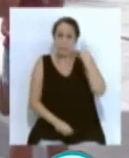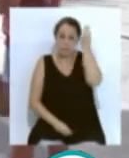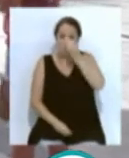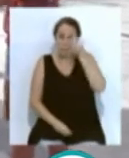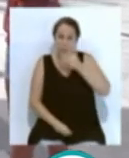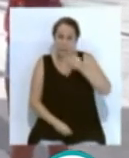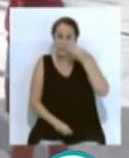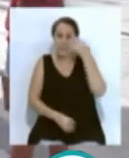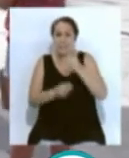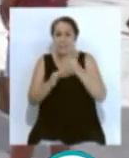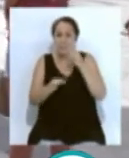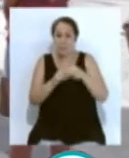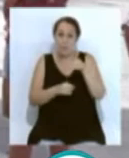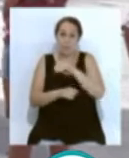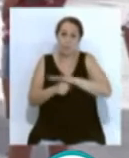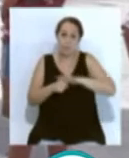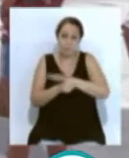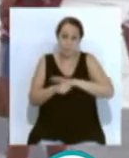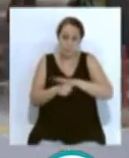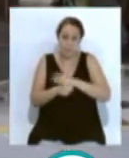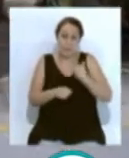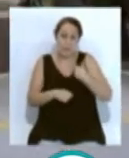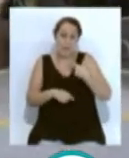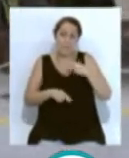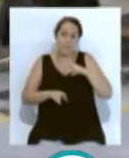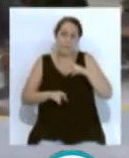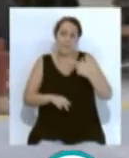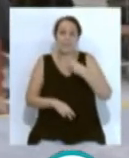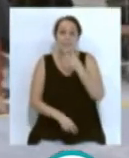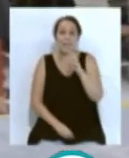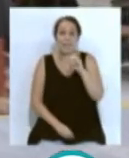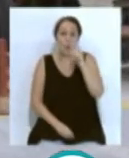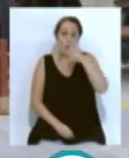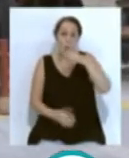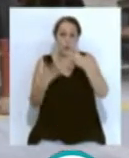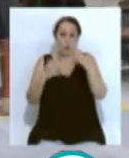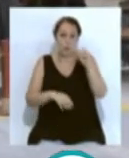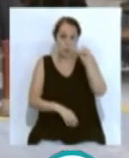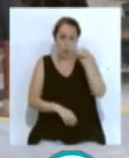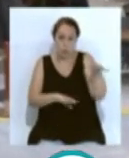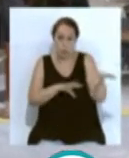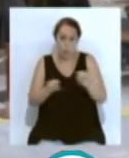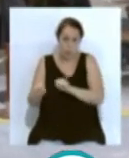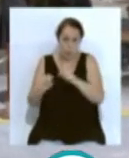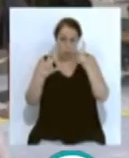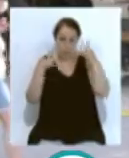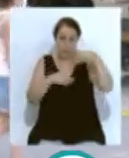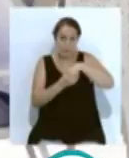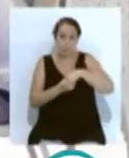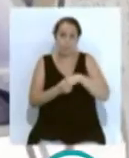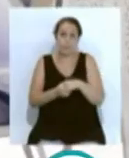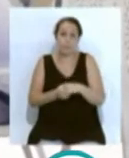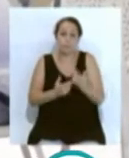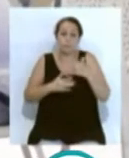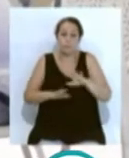de septiembre. La provincia espera contar para entonces con un 30,80% de ocupación en sus plazas hoteleras. No